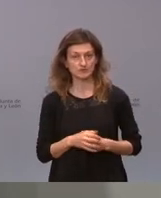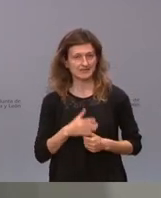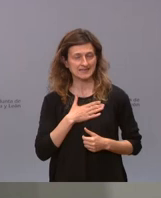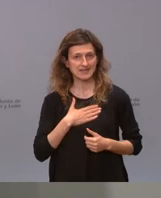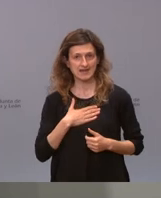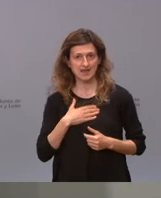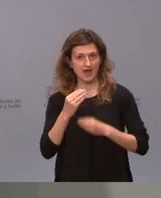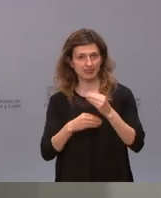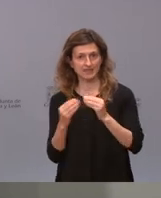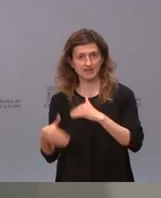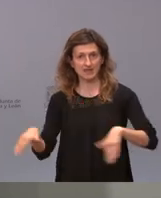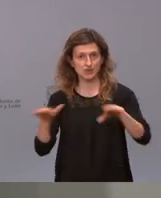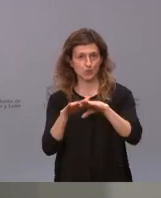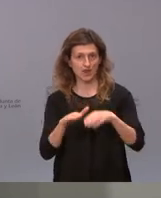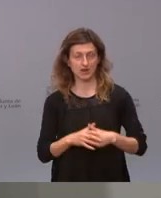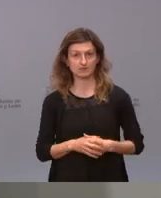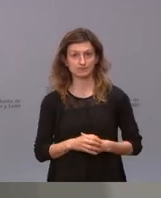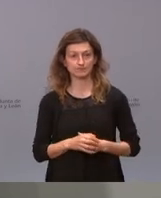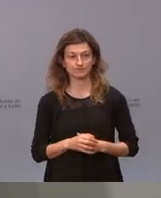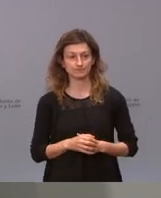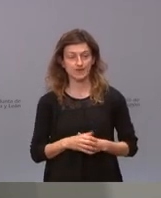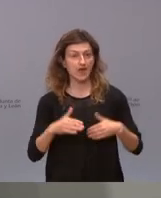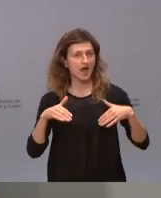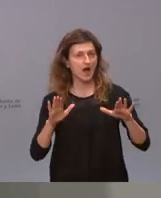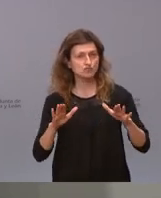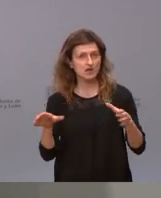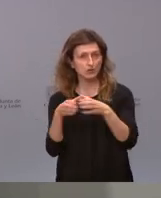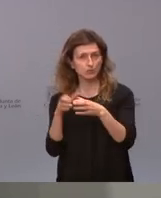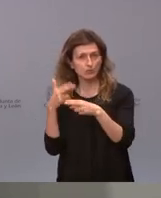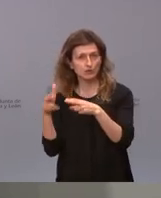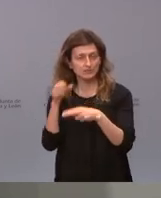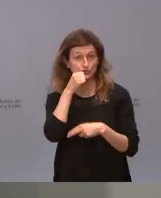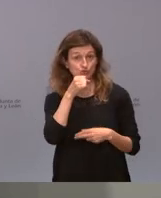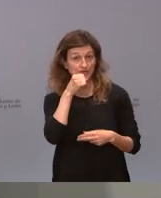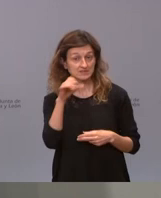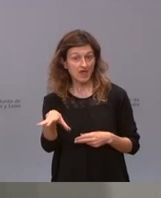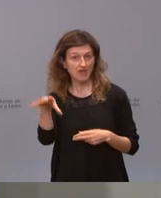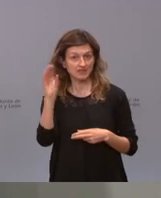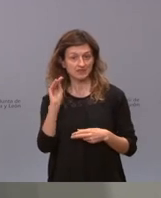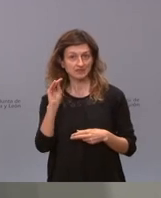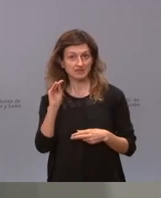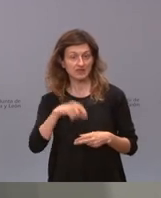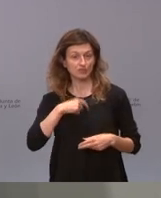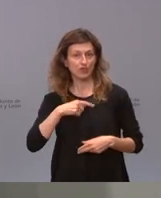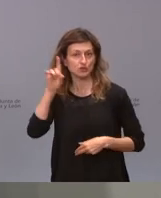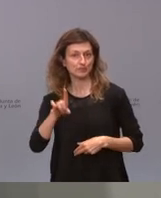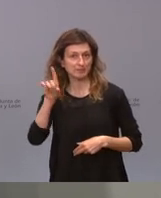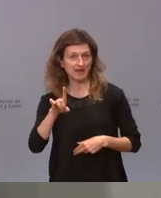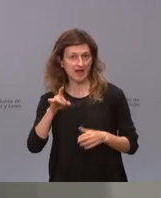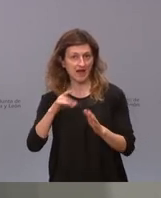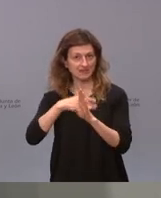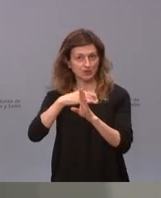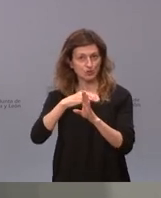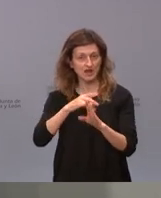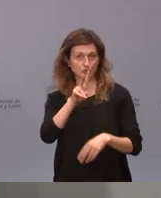por igual aunque el partido socialista entienda que hay ciudadanos de primera o de